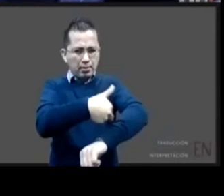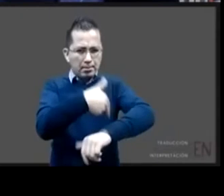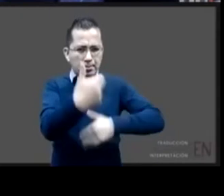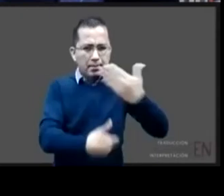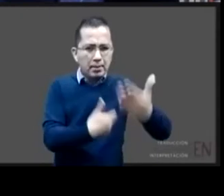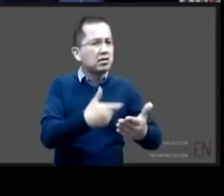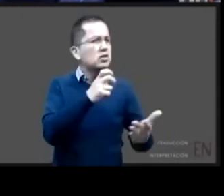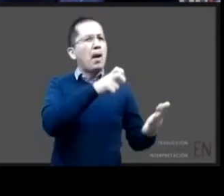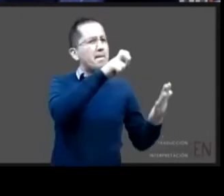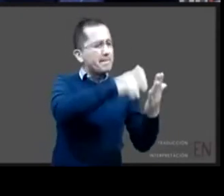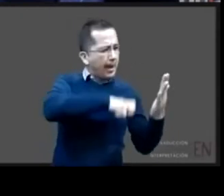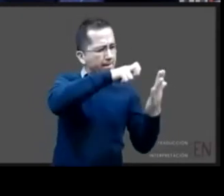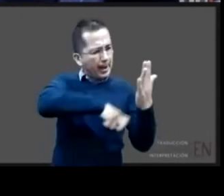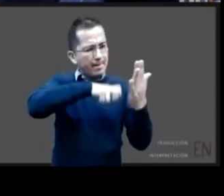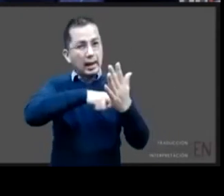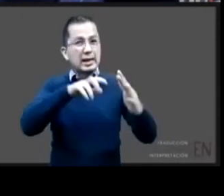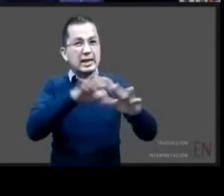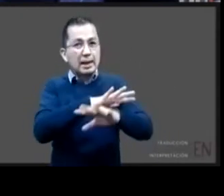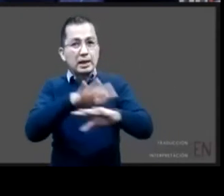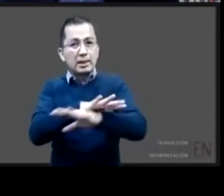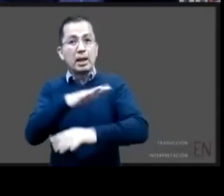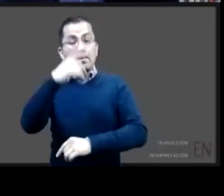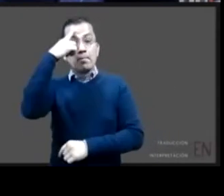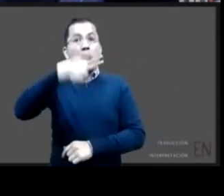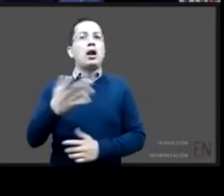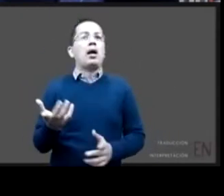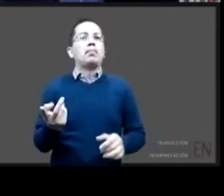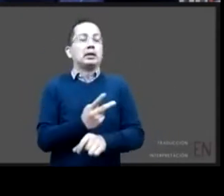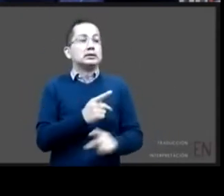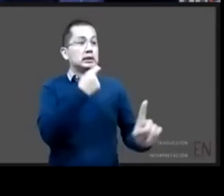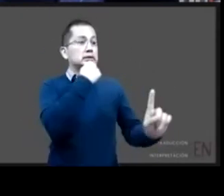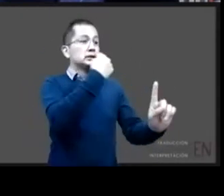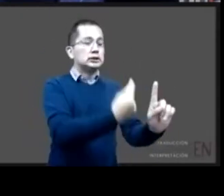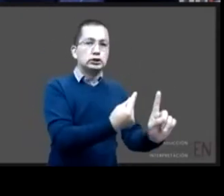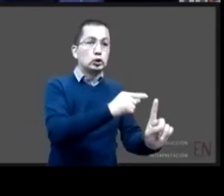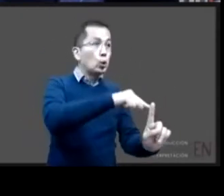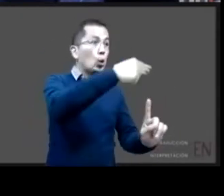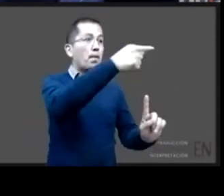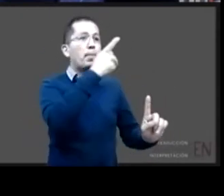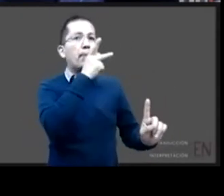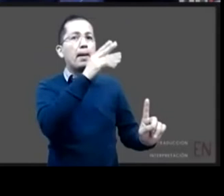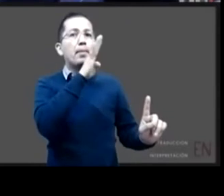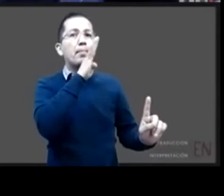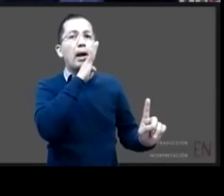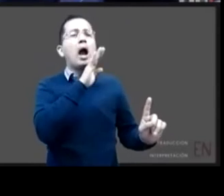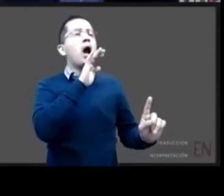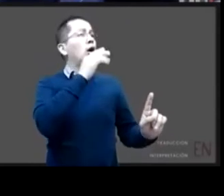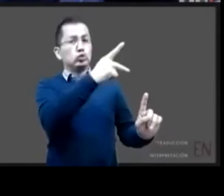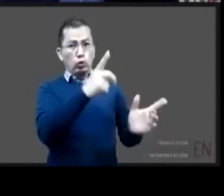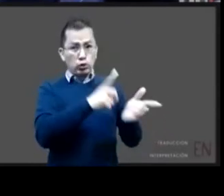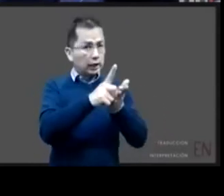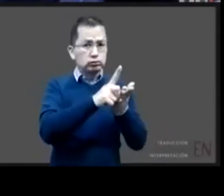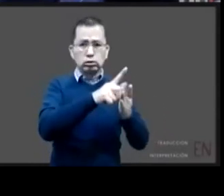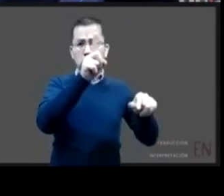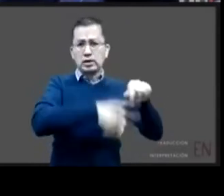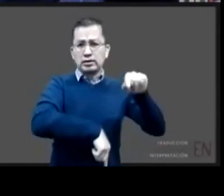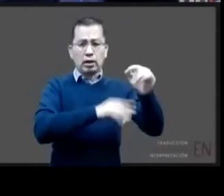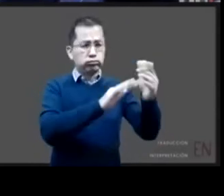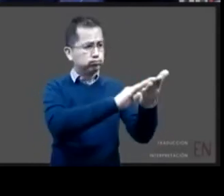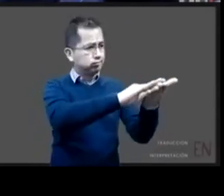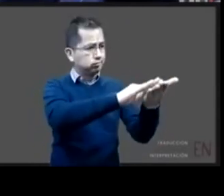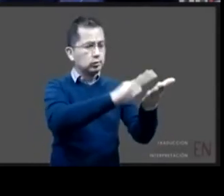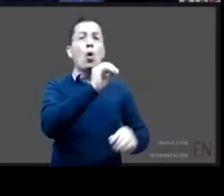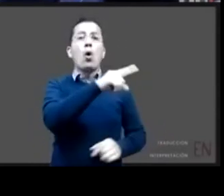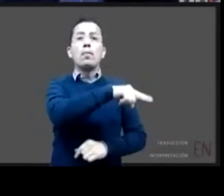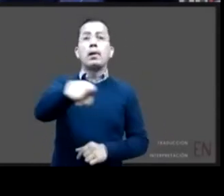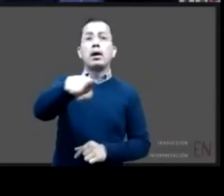pérdida de patria por estar el tema de los días de abandono en un centro de asistencia social convertir los juicios de pérdida de